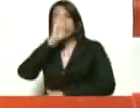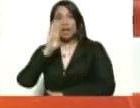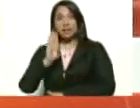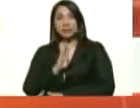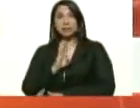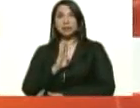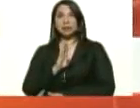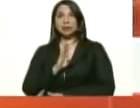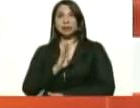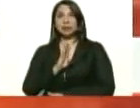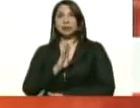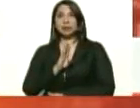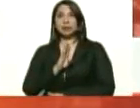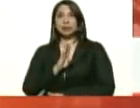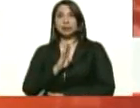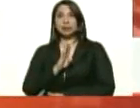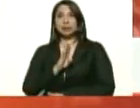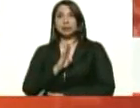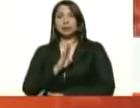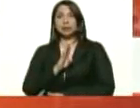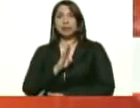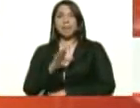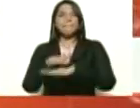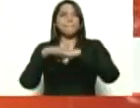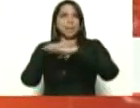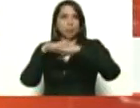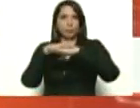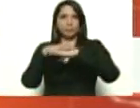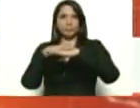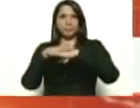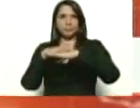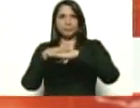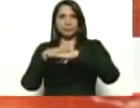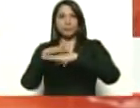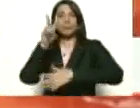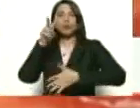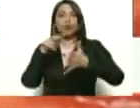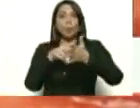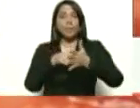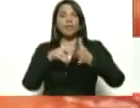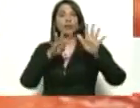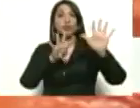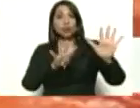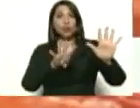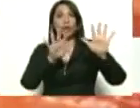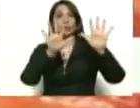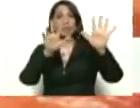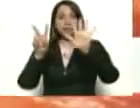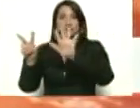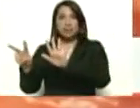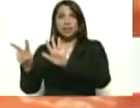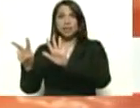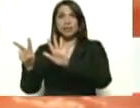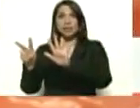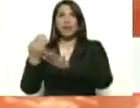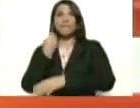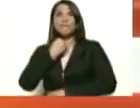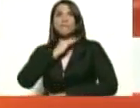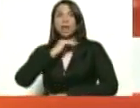a un... No, perdón. Corrijo, corrijo. 2, 917 casos el día de hoy.